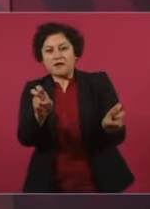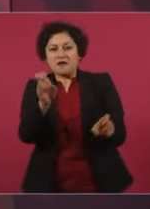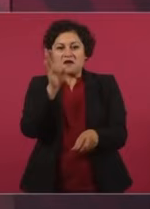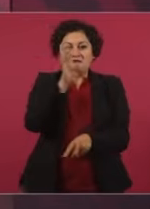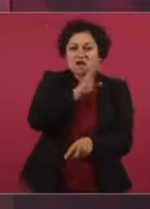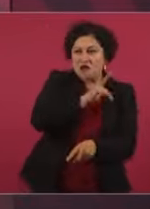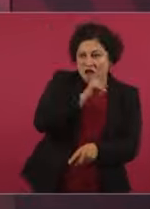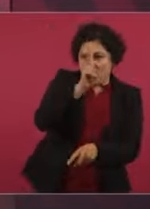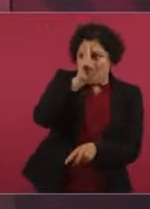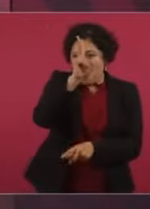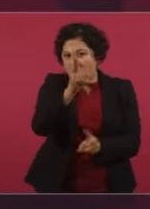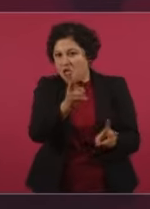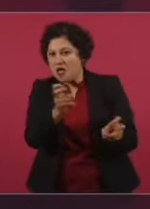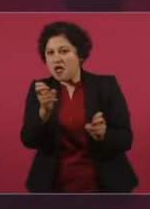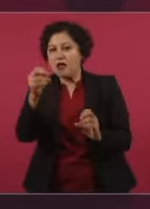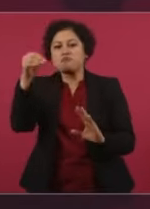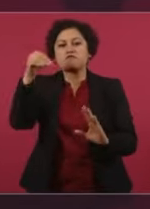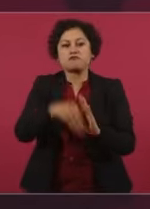¿Por qué?